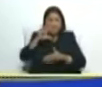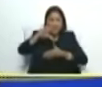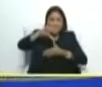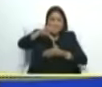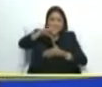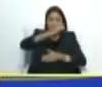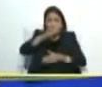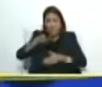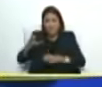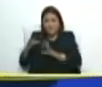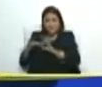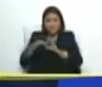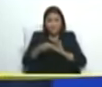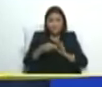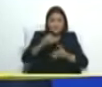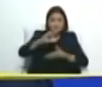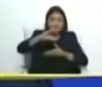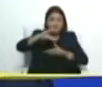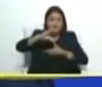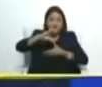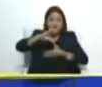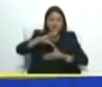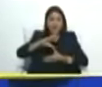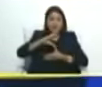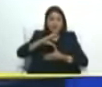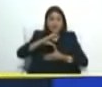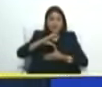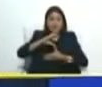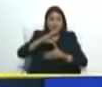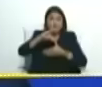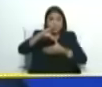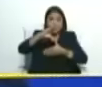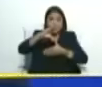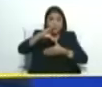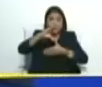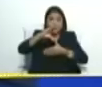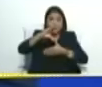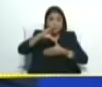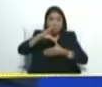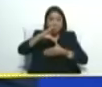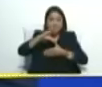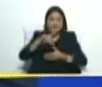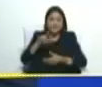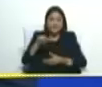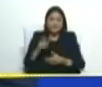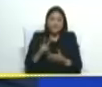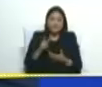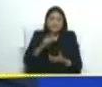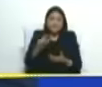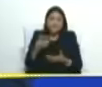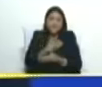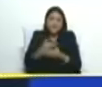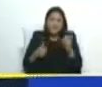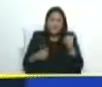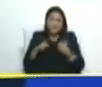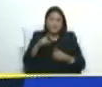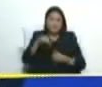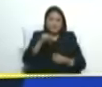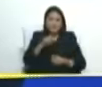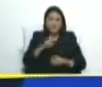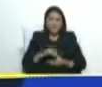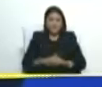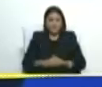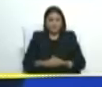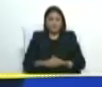convocante la CELAC nuestra CELAC la CELAC de todos los pueblos estaba la troika